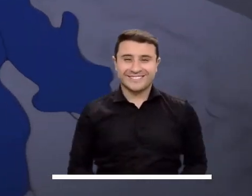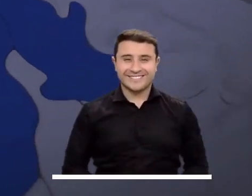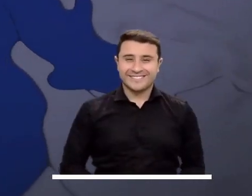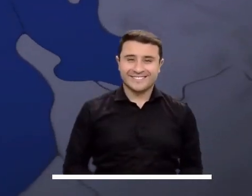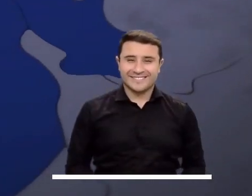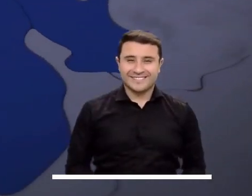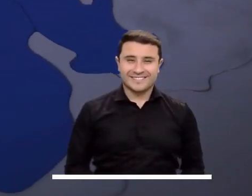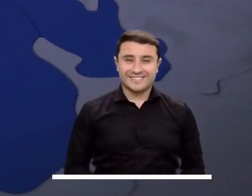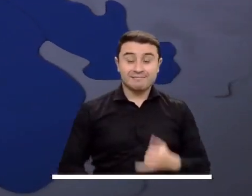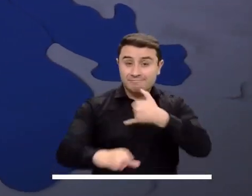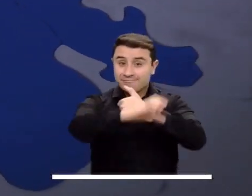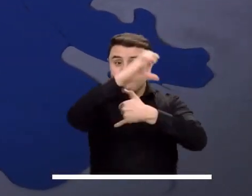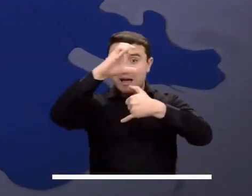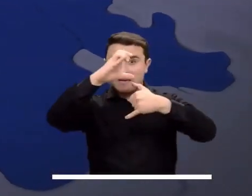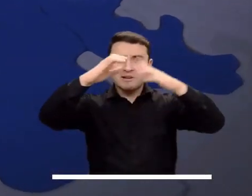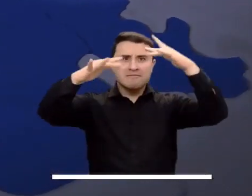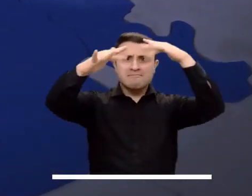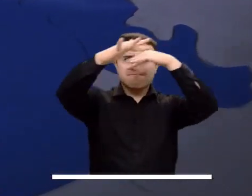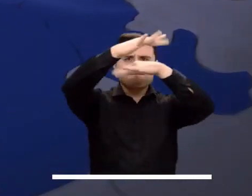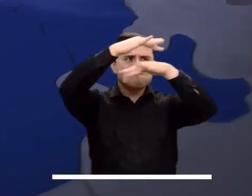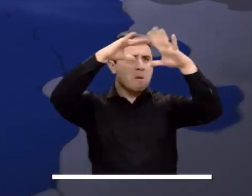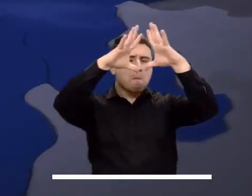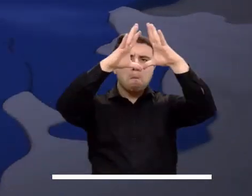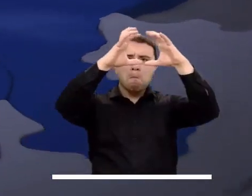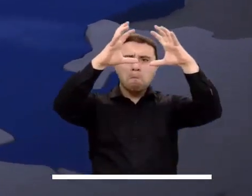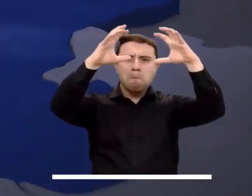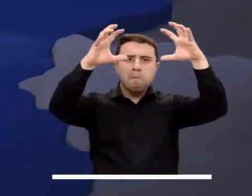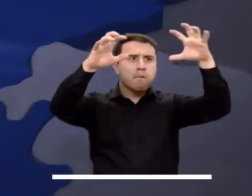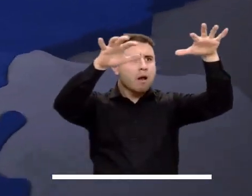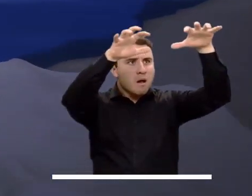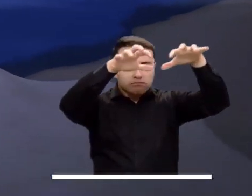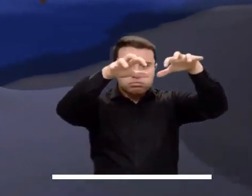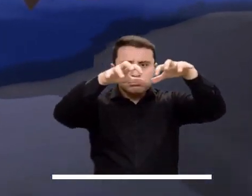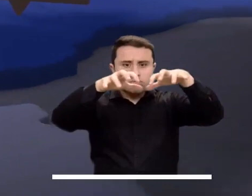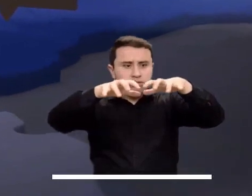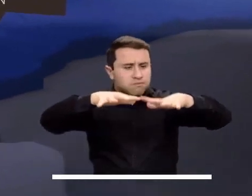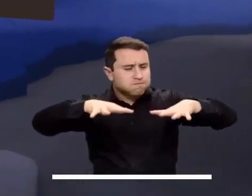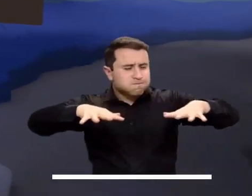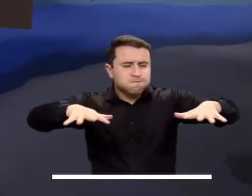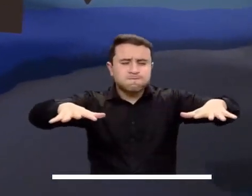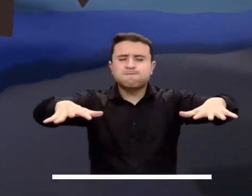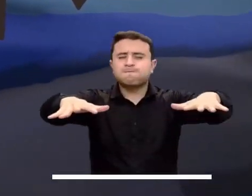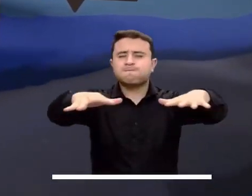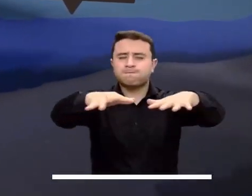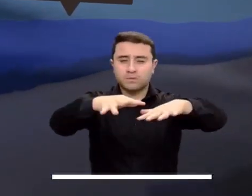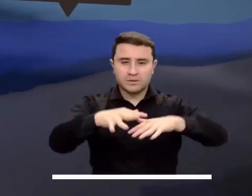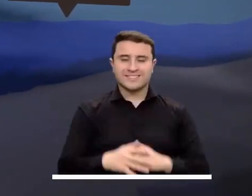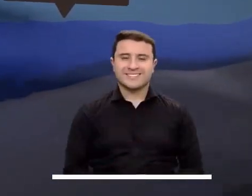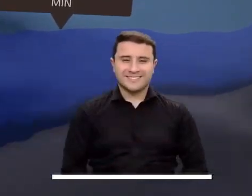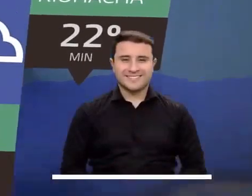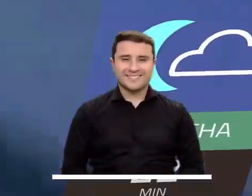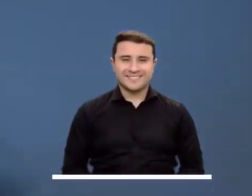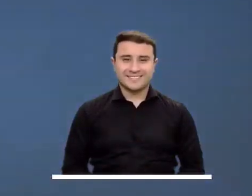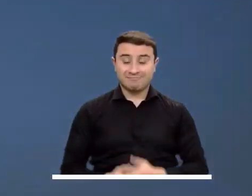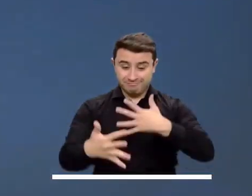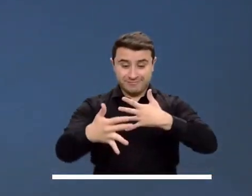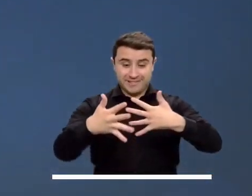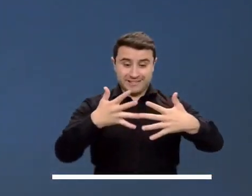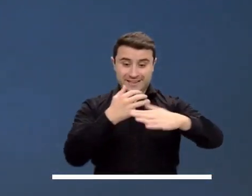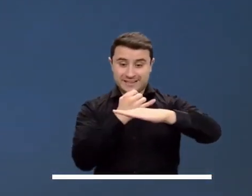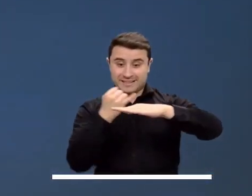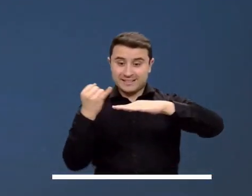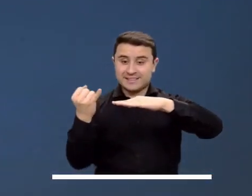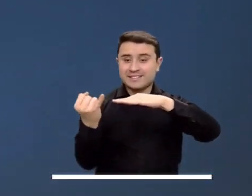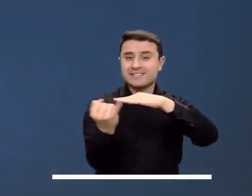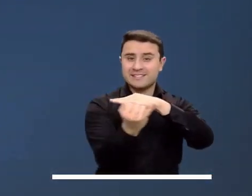Todo parece indicar que el Caribe seguirá con cielos nublados, lo que podría provocar lluvias en amplios sectores de la región. En el